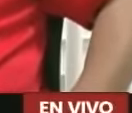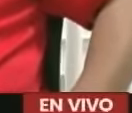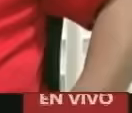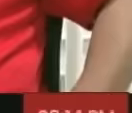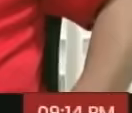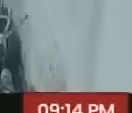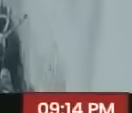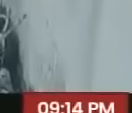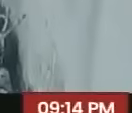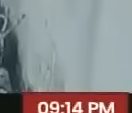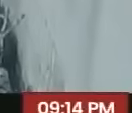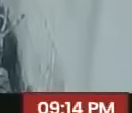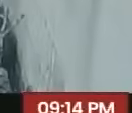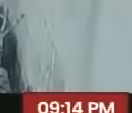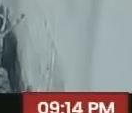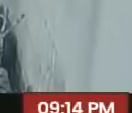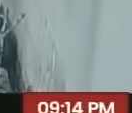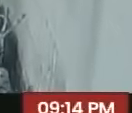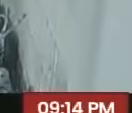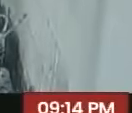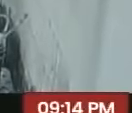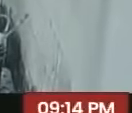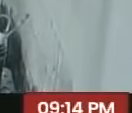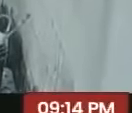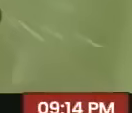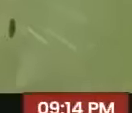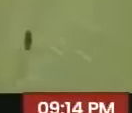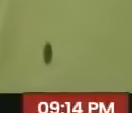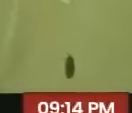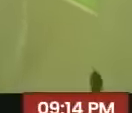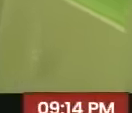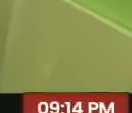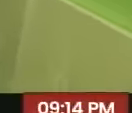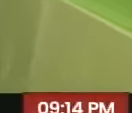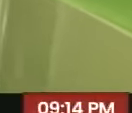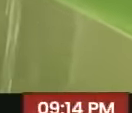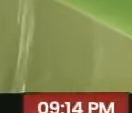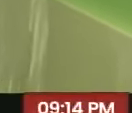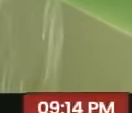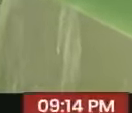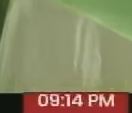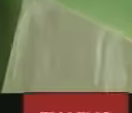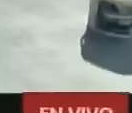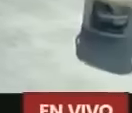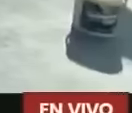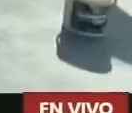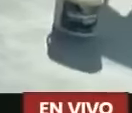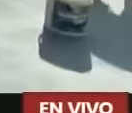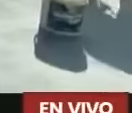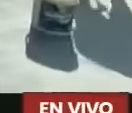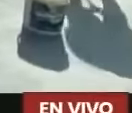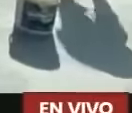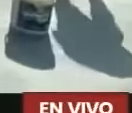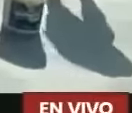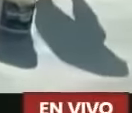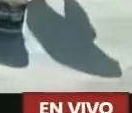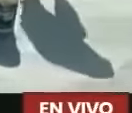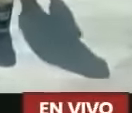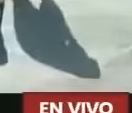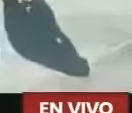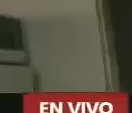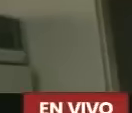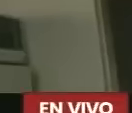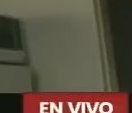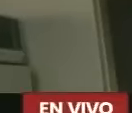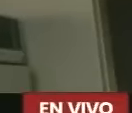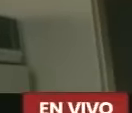a hacer una infección. Luego de eso procedemos a atacar la problemática, a reforzar